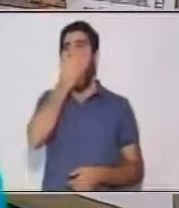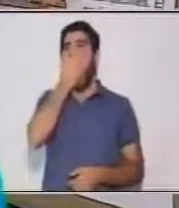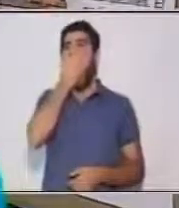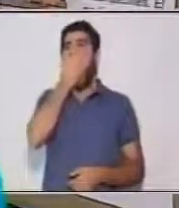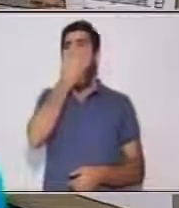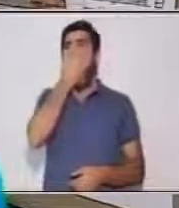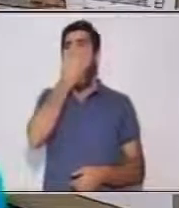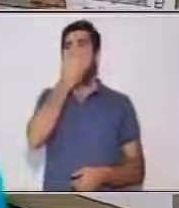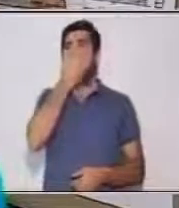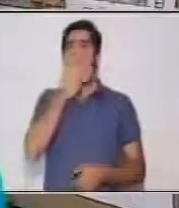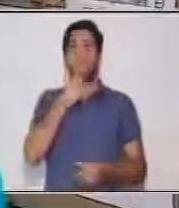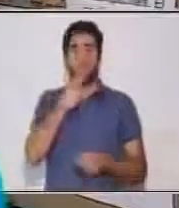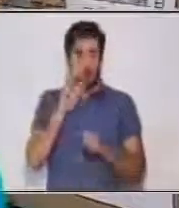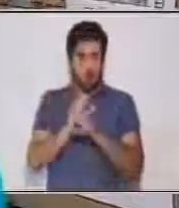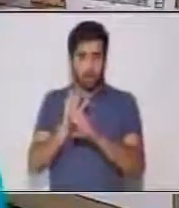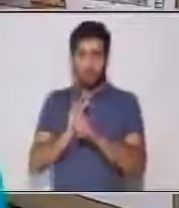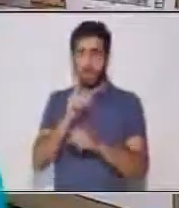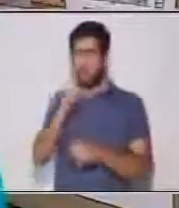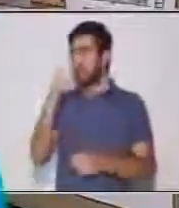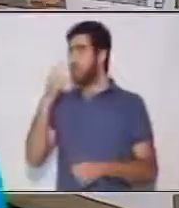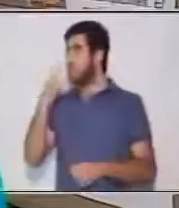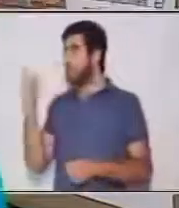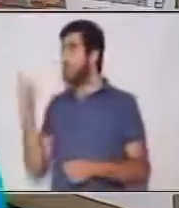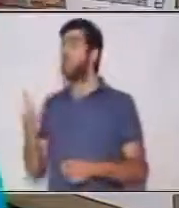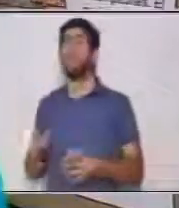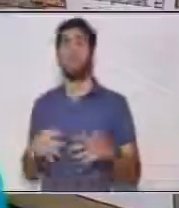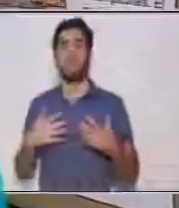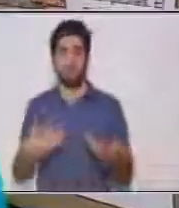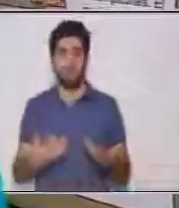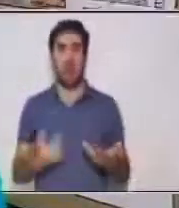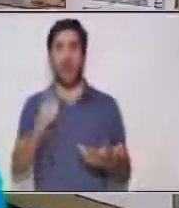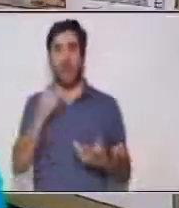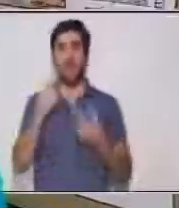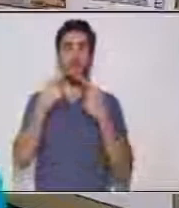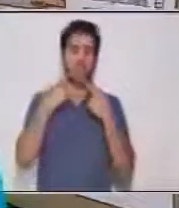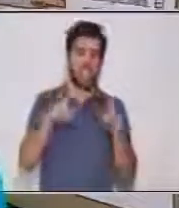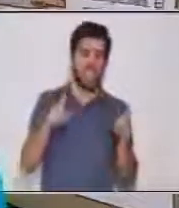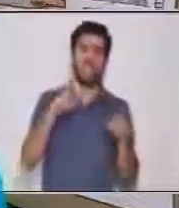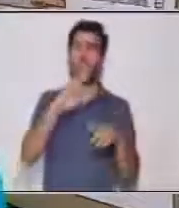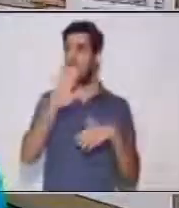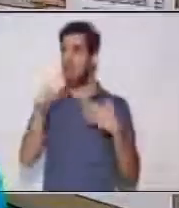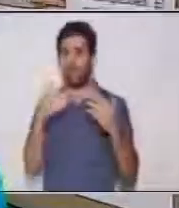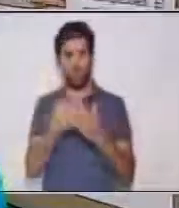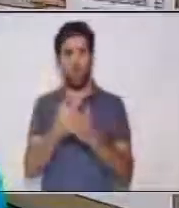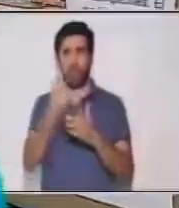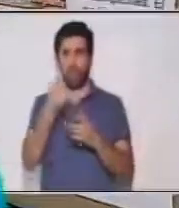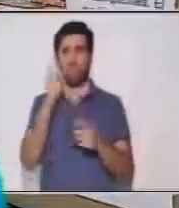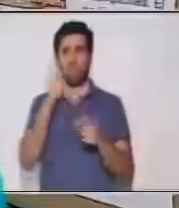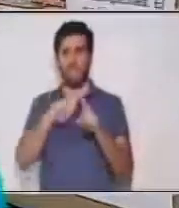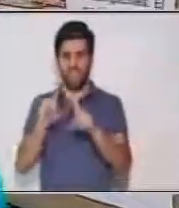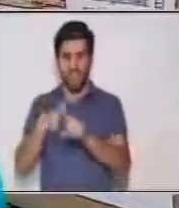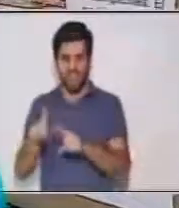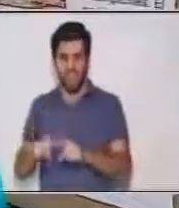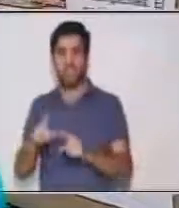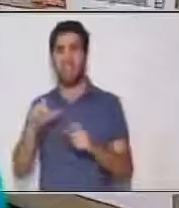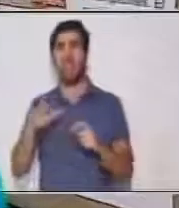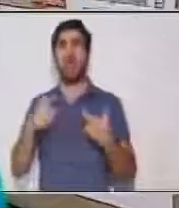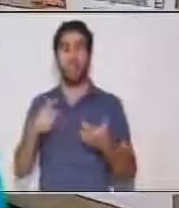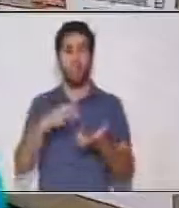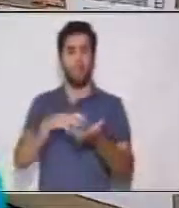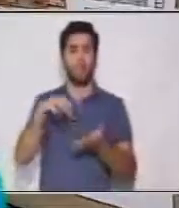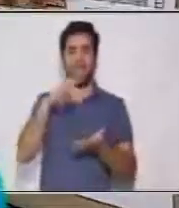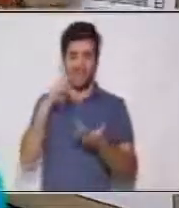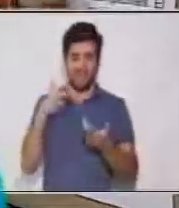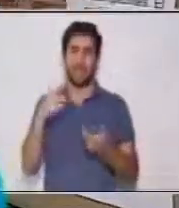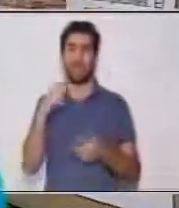espectáculo, del diario vivir de día a día de un país, etc. Muy bien. Vamos a leer